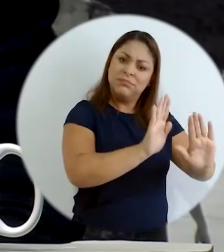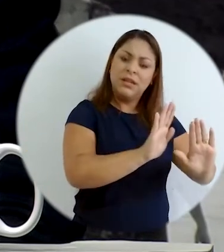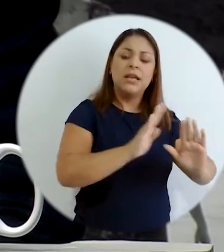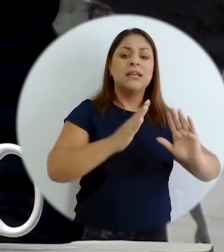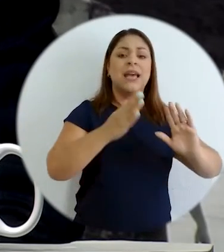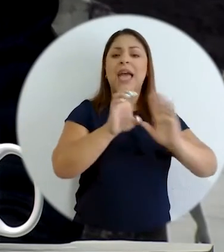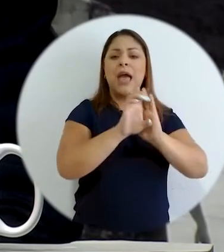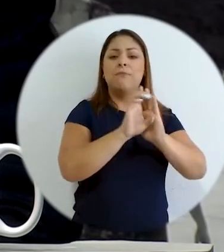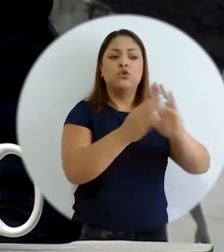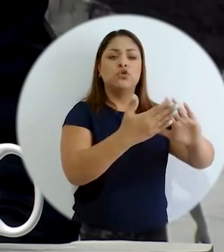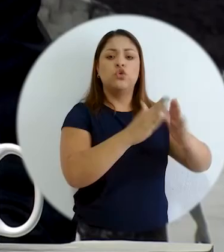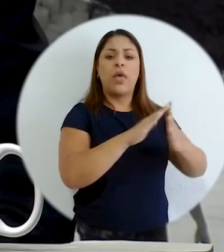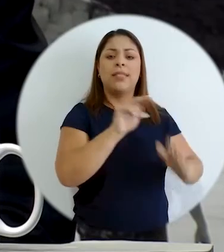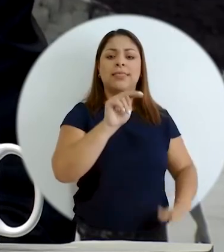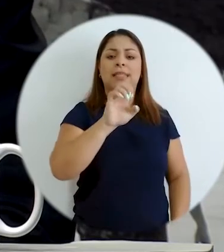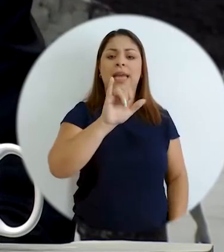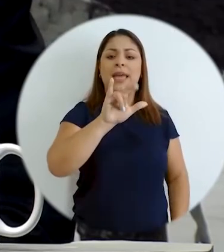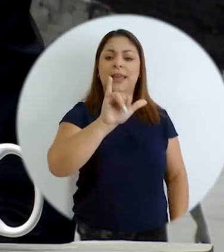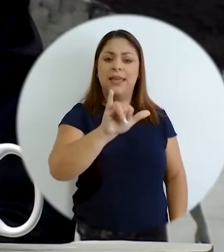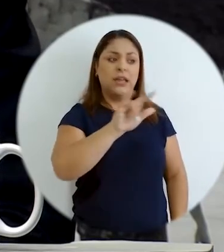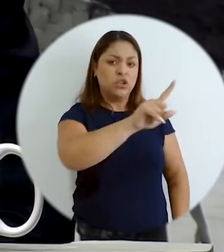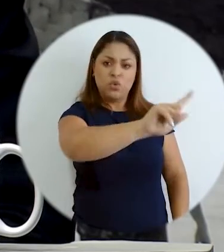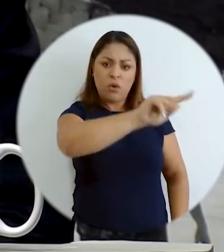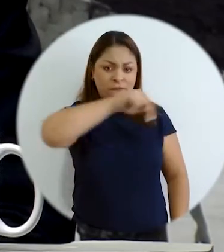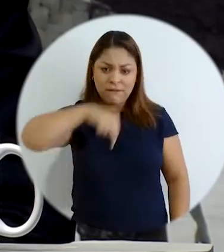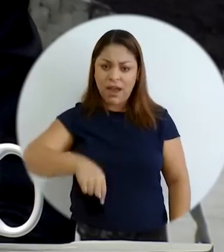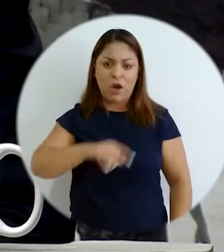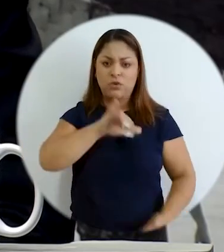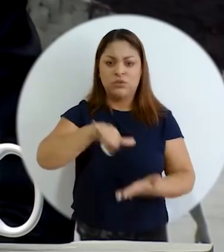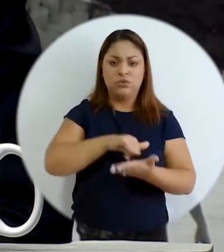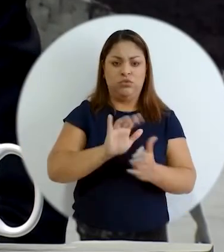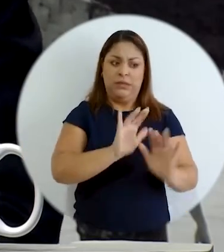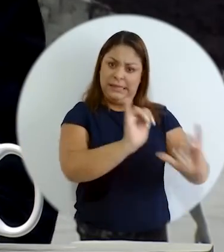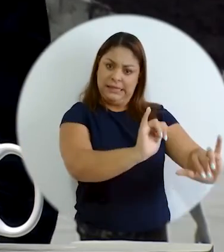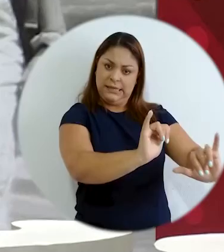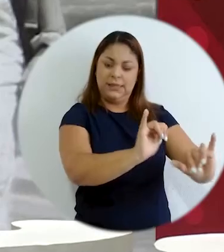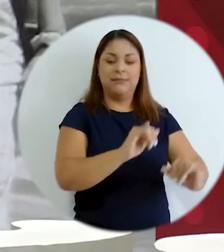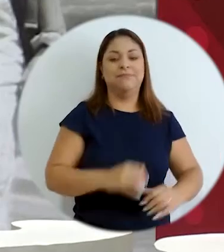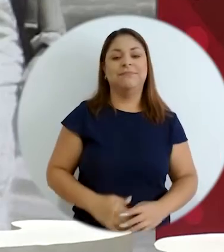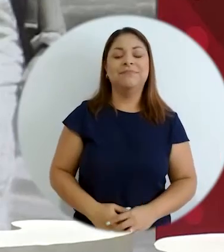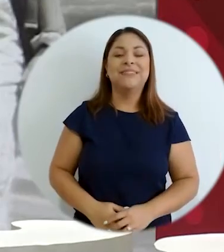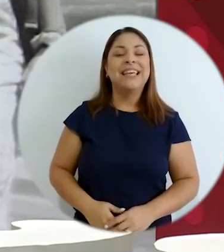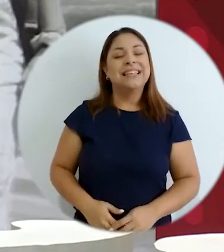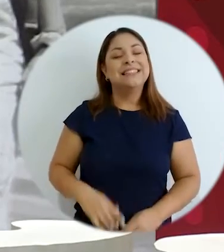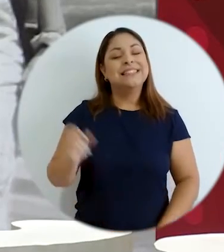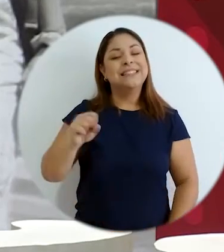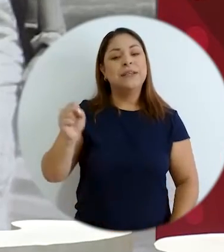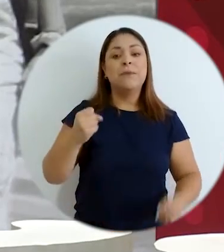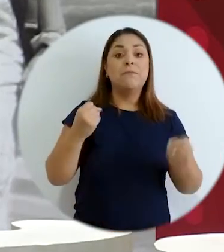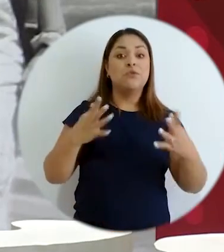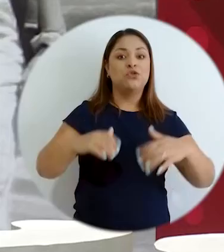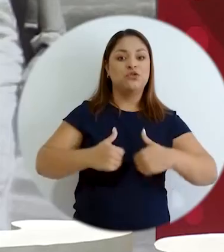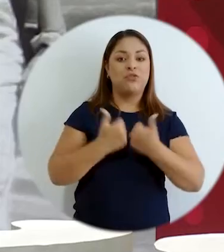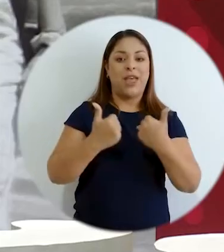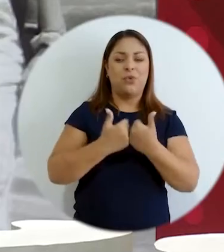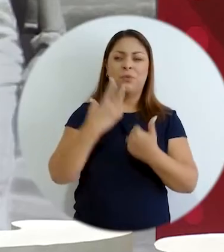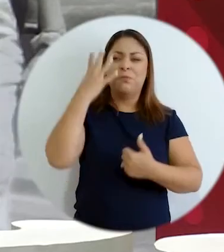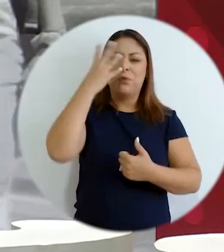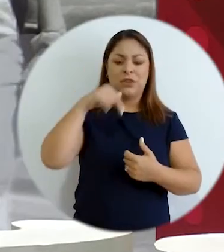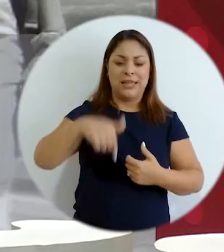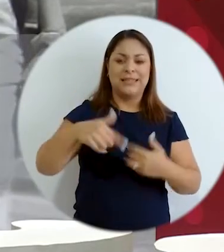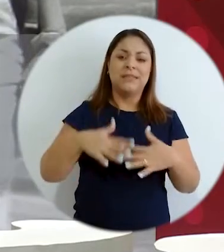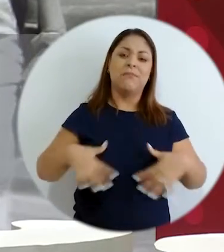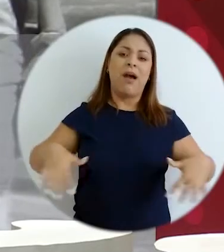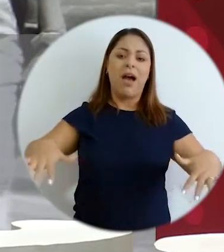gente de Ciudad Neily no se venga y quiera quedarse estudiando en el Valle Central exactamente muchos son los retos espacios como